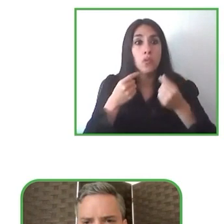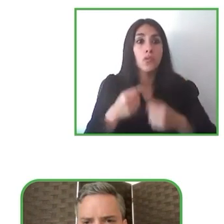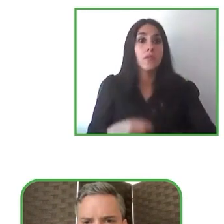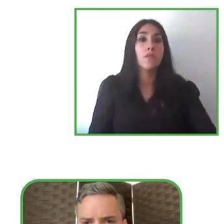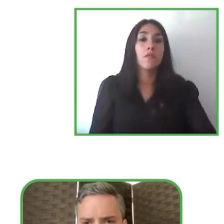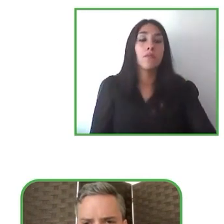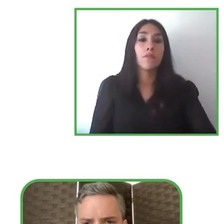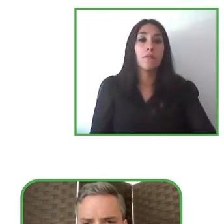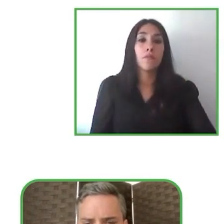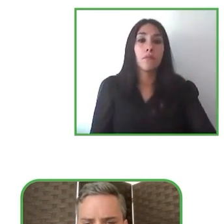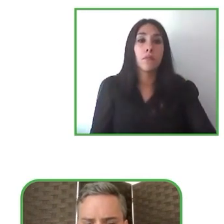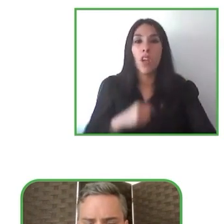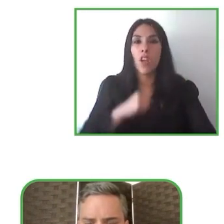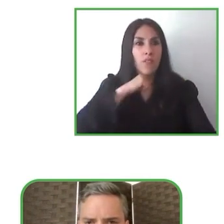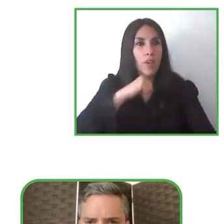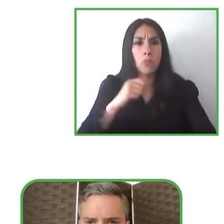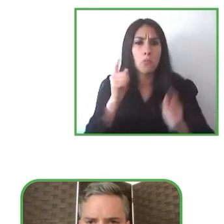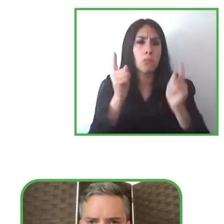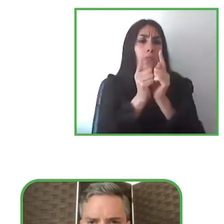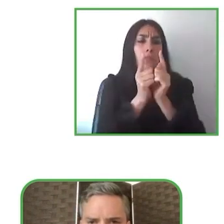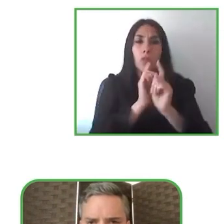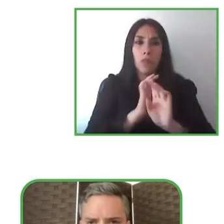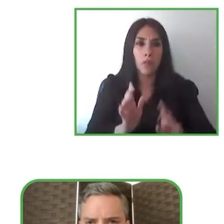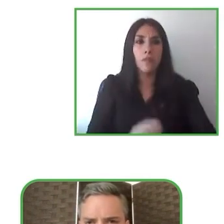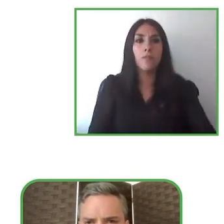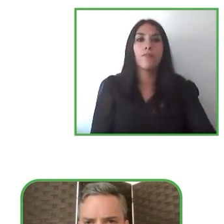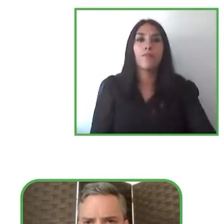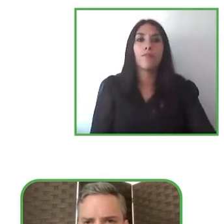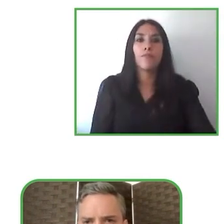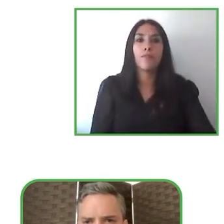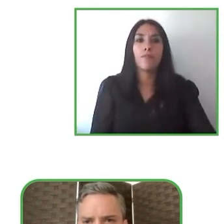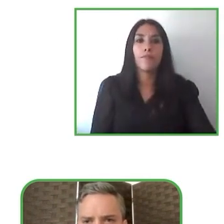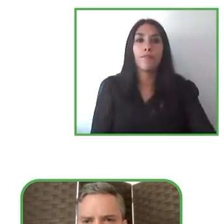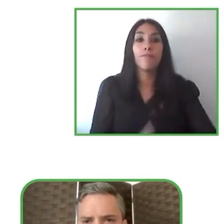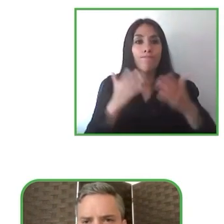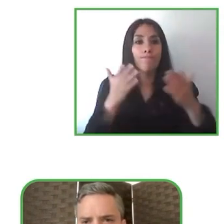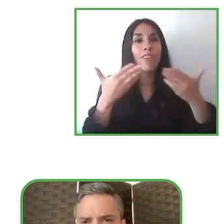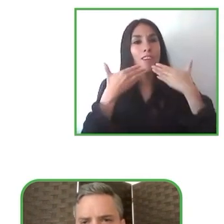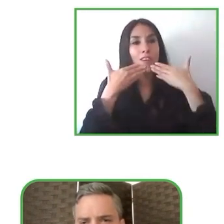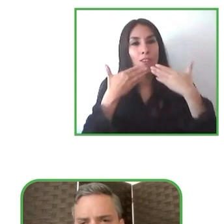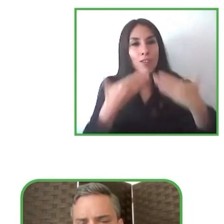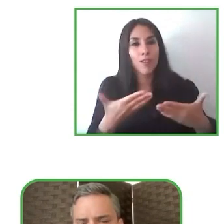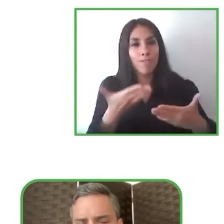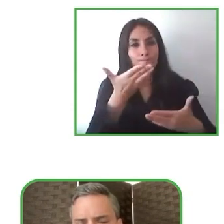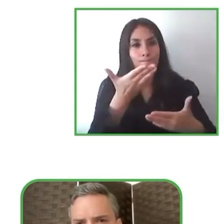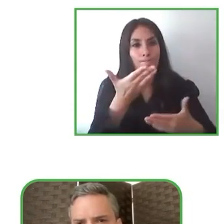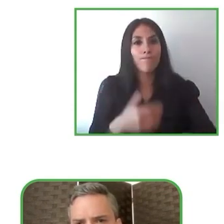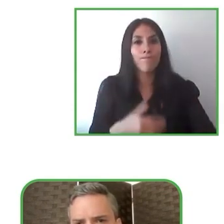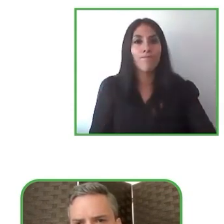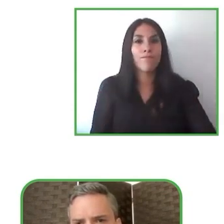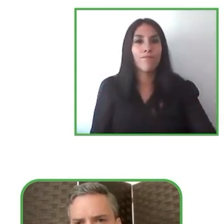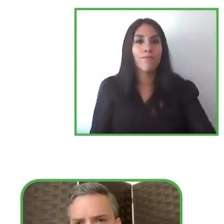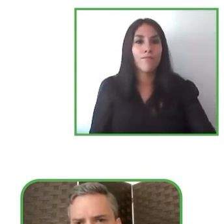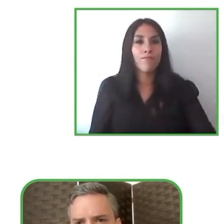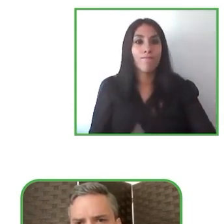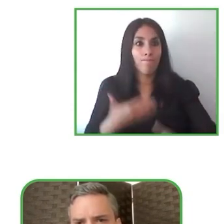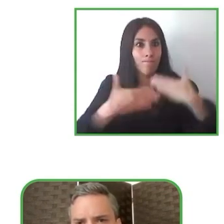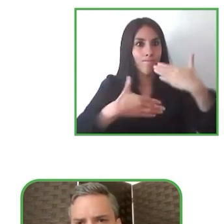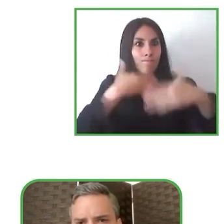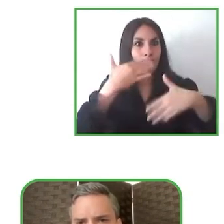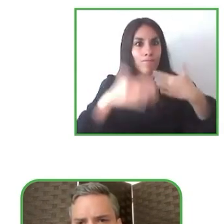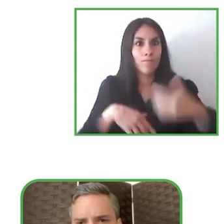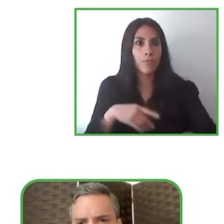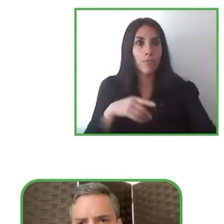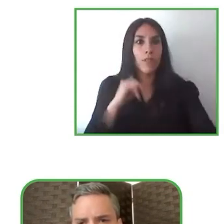y por no quedarte ahí por seguir avanzando e incluyendo para finalizar la ronda de preguntas me gustaría